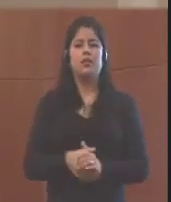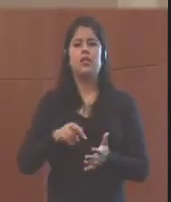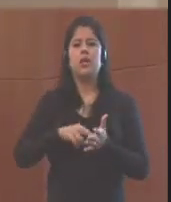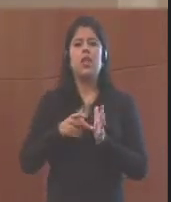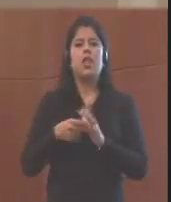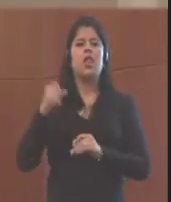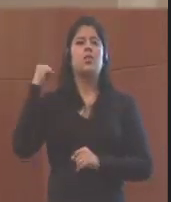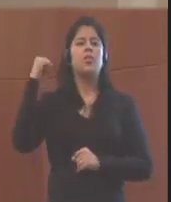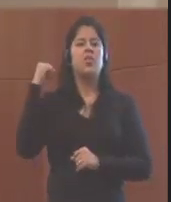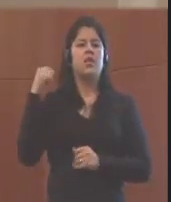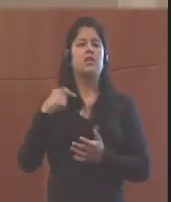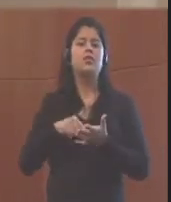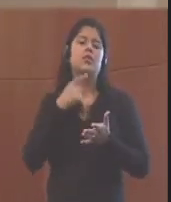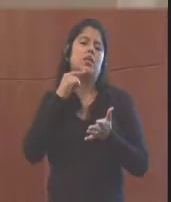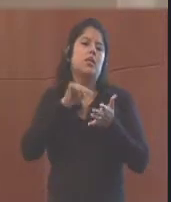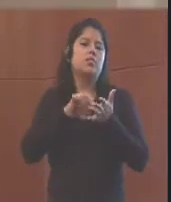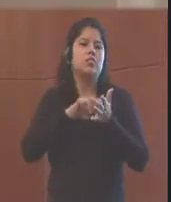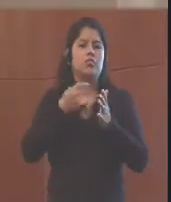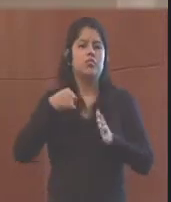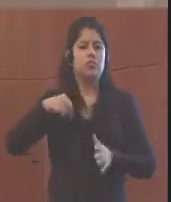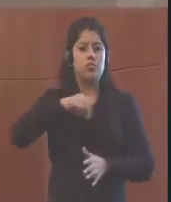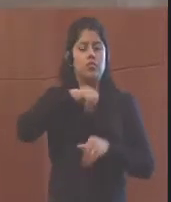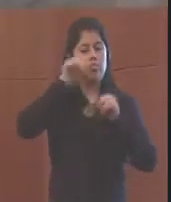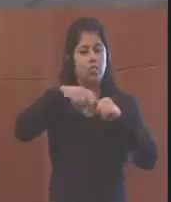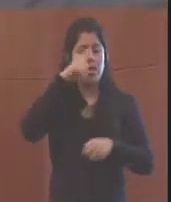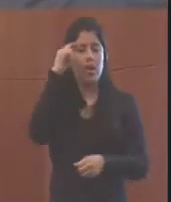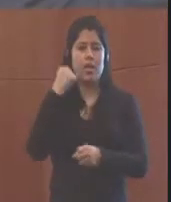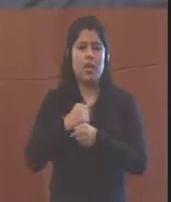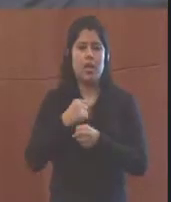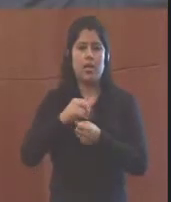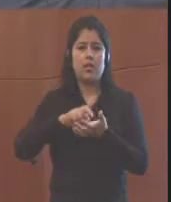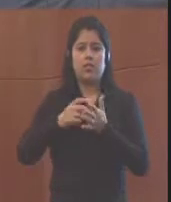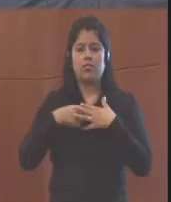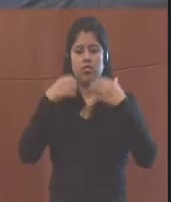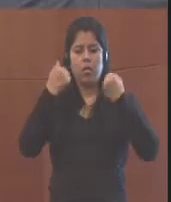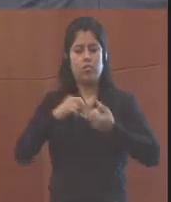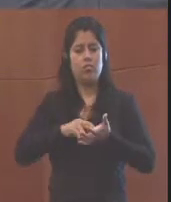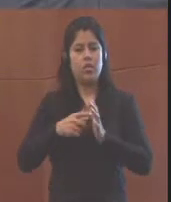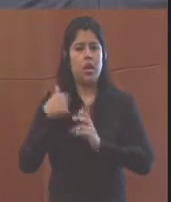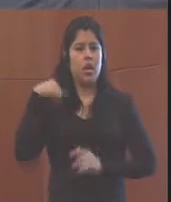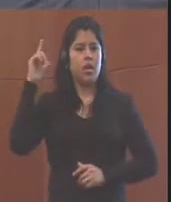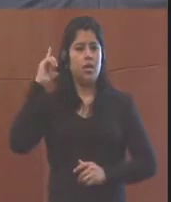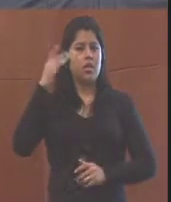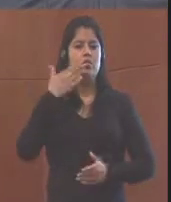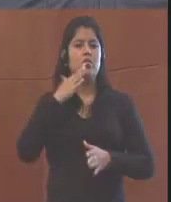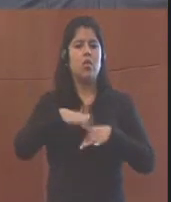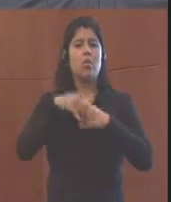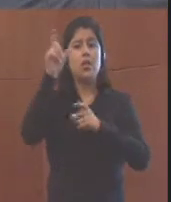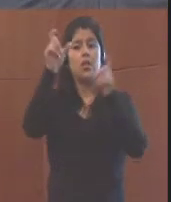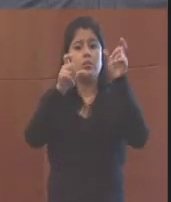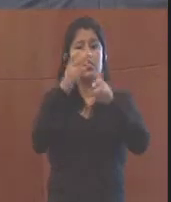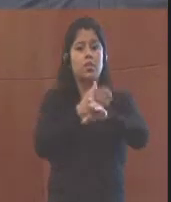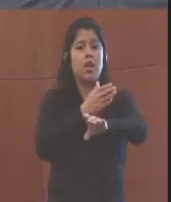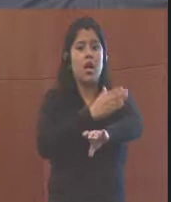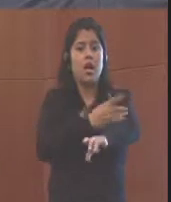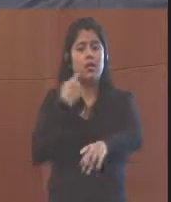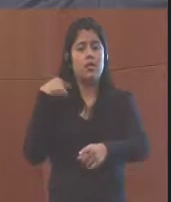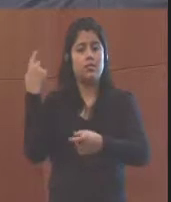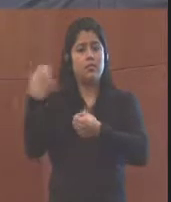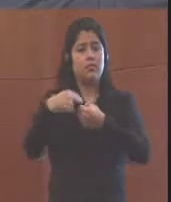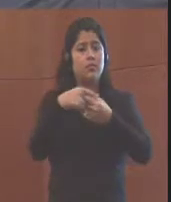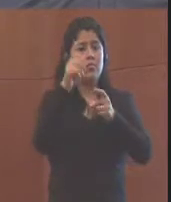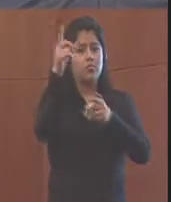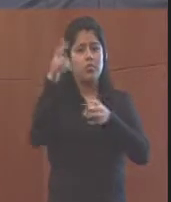poder. Porque a menos que podamos nosotros trabajar con las personas y ponerlos en posiciones de liderazgo, las personas que antes no han tenido acceso a esos